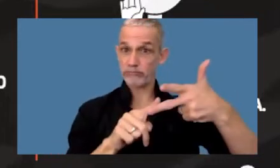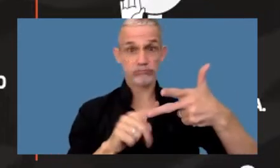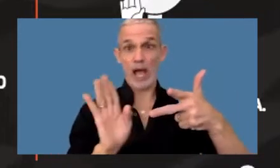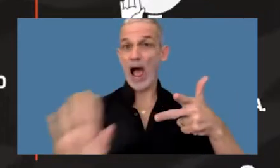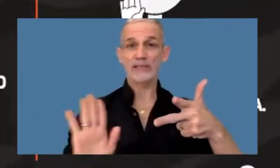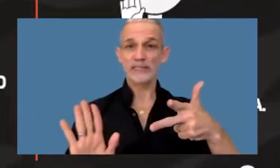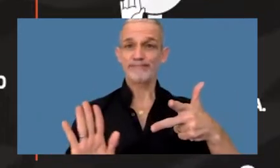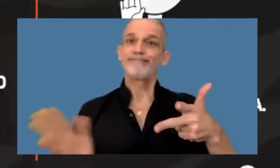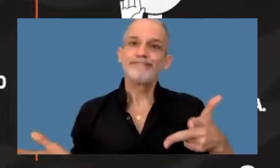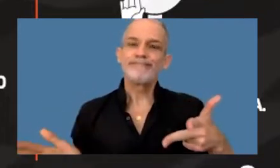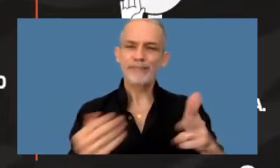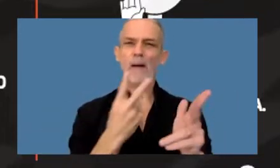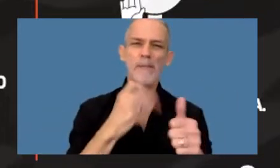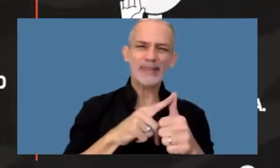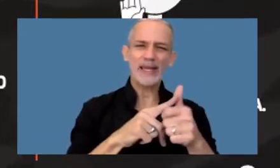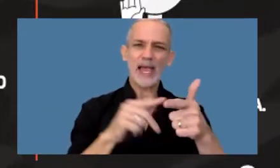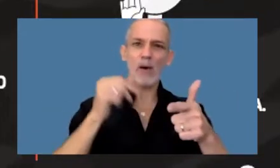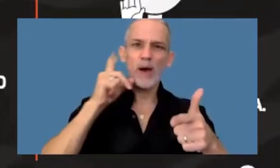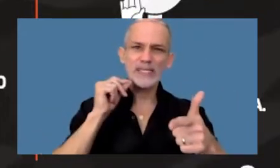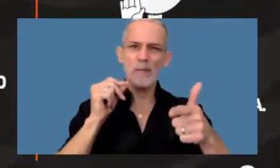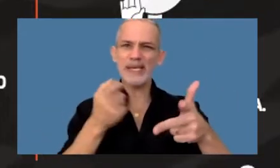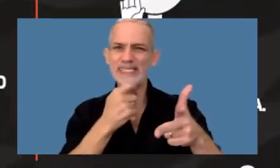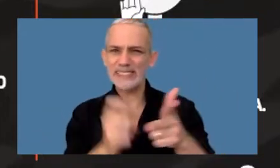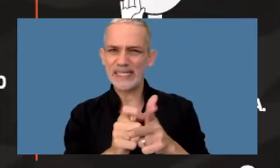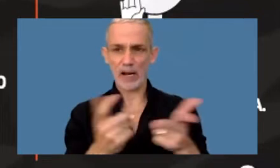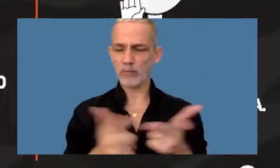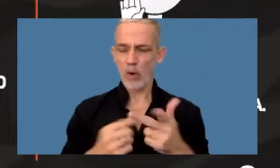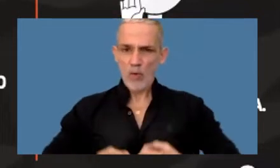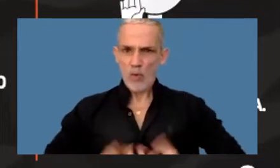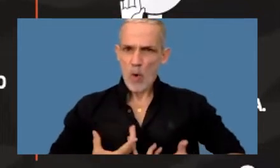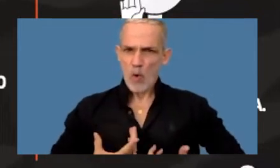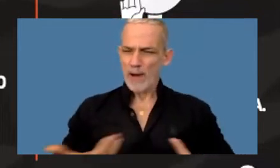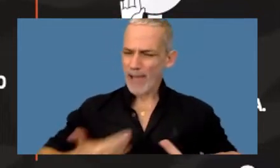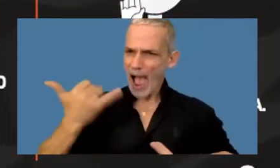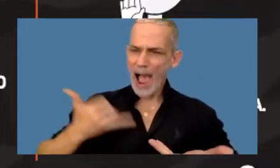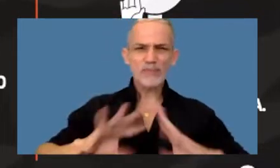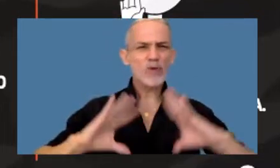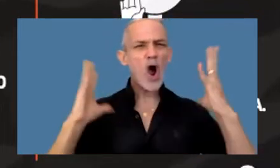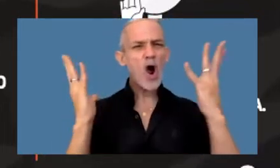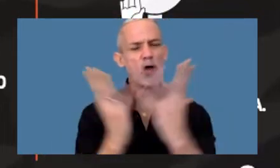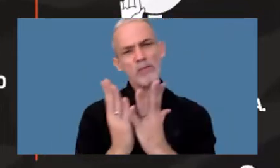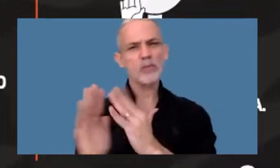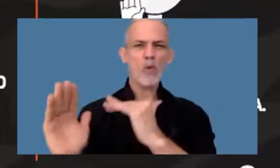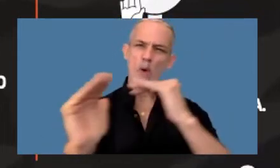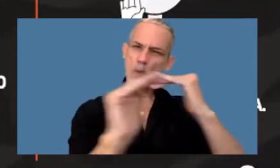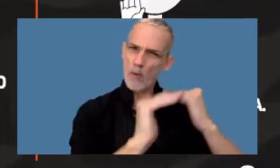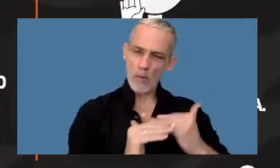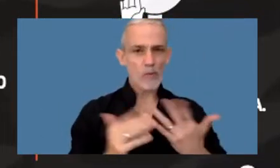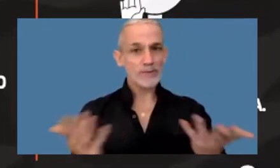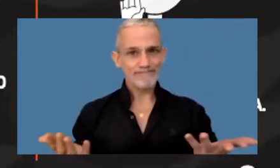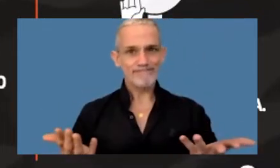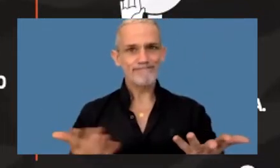explica esta pulsión que tenemos por la tecnología que está globalizándose está